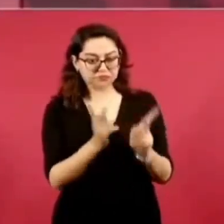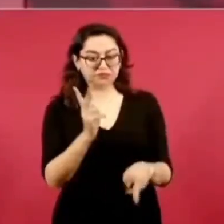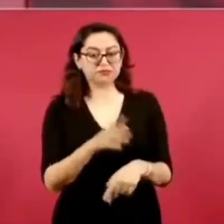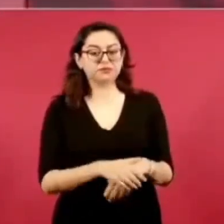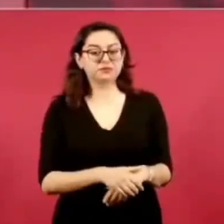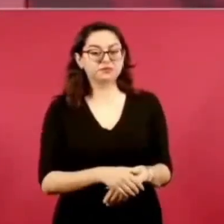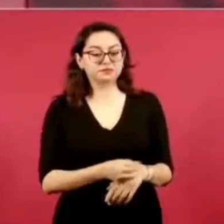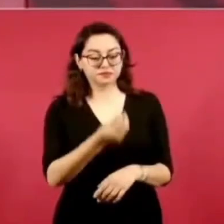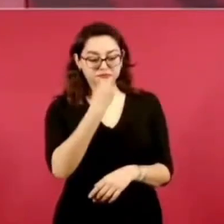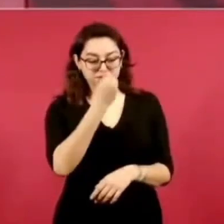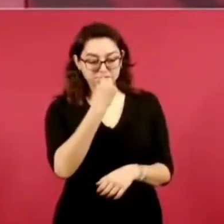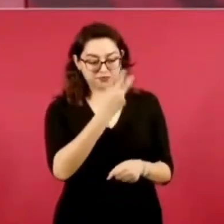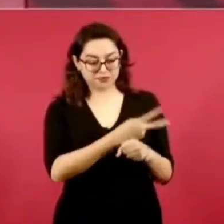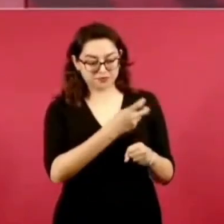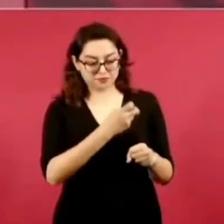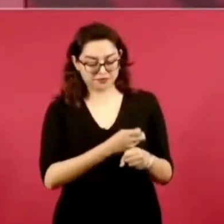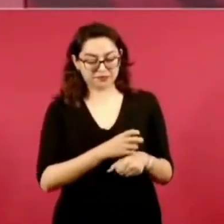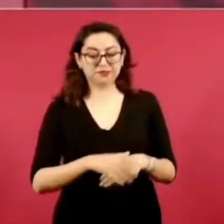invita a desayunar.